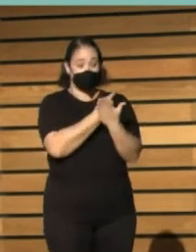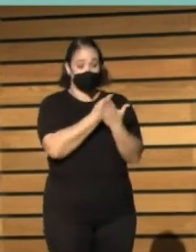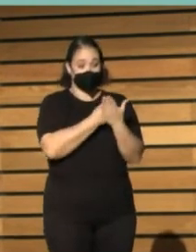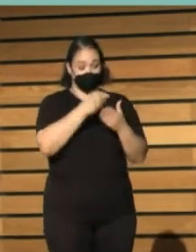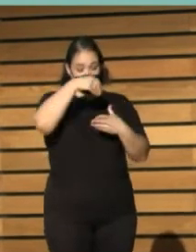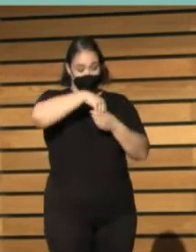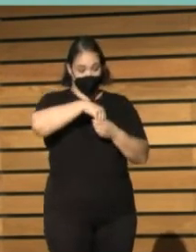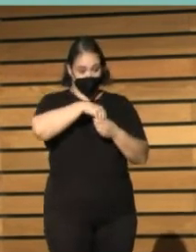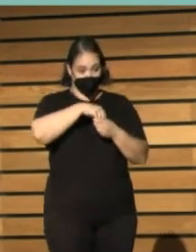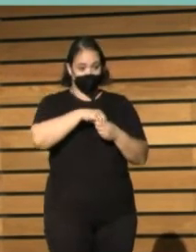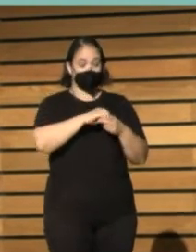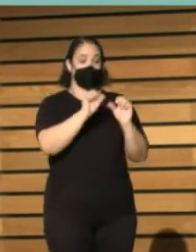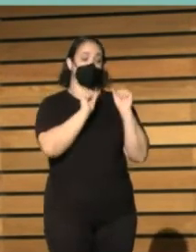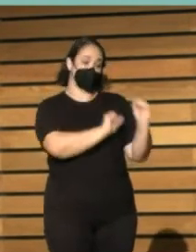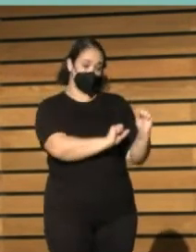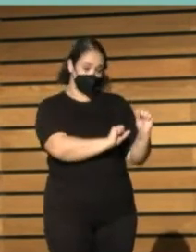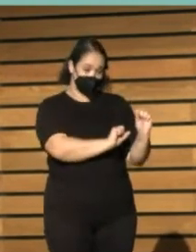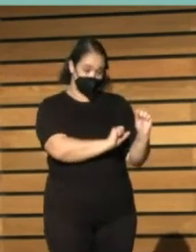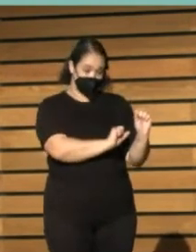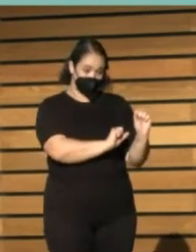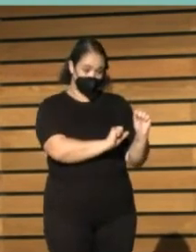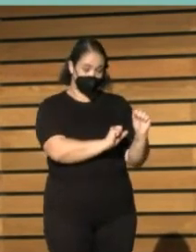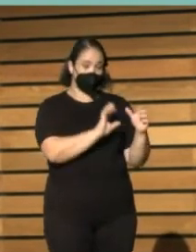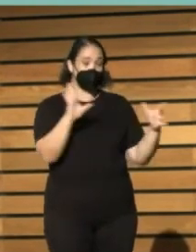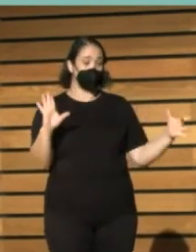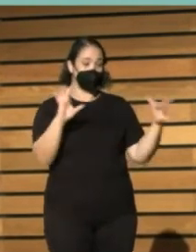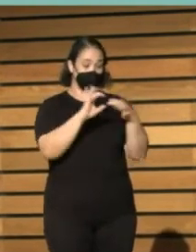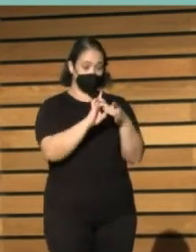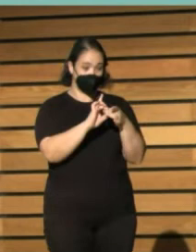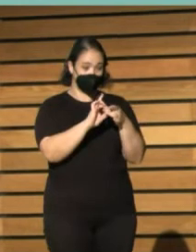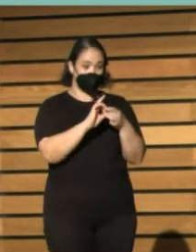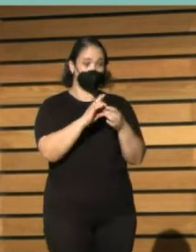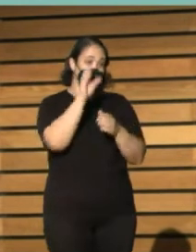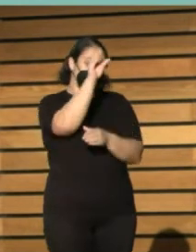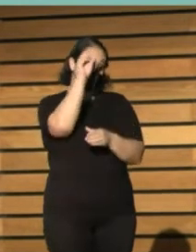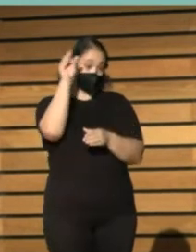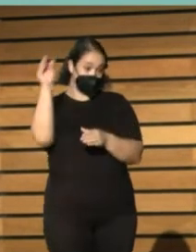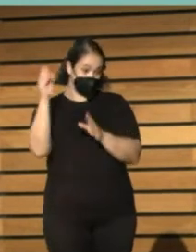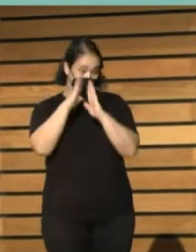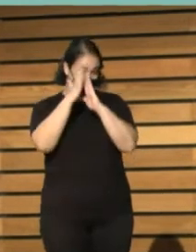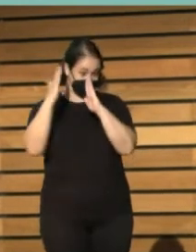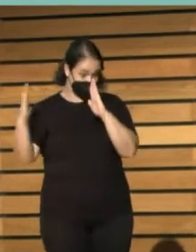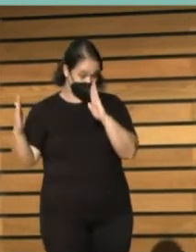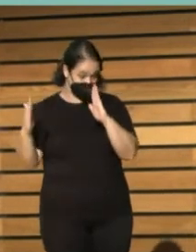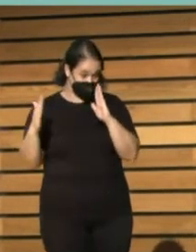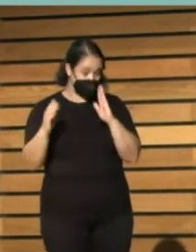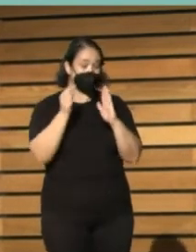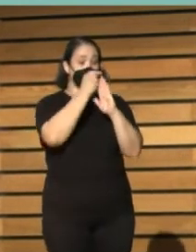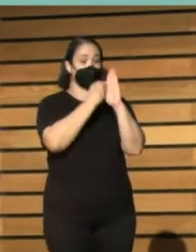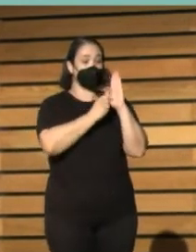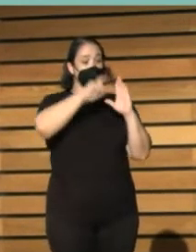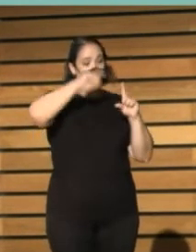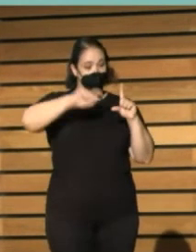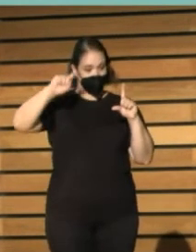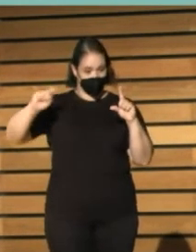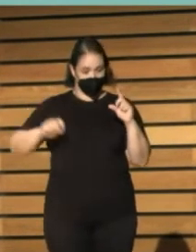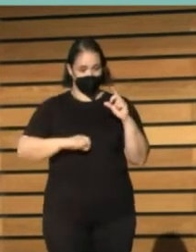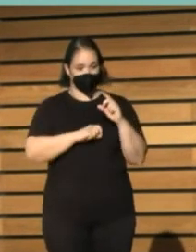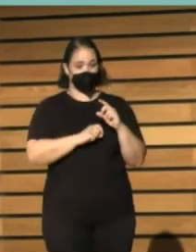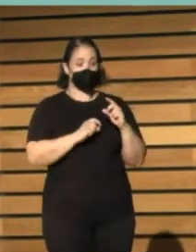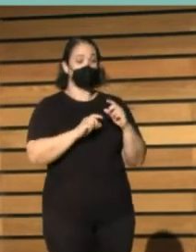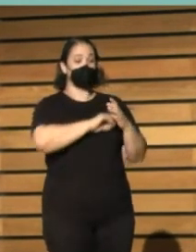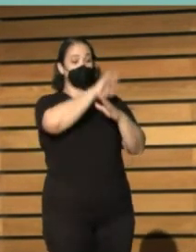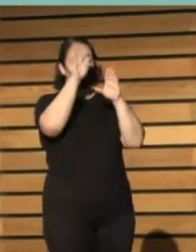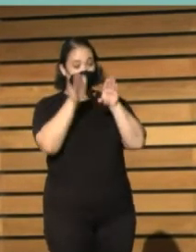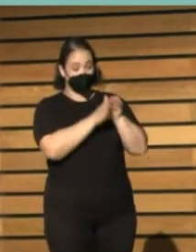de planes de preservación digital, en la vinculación entre colecciones y en extracción de datos estadísticos. En un segundo